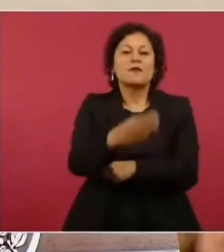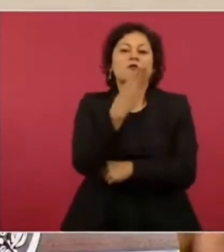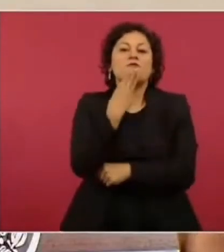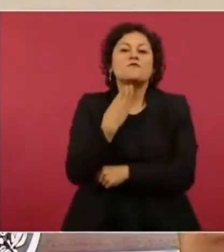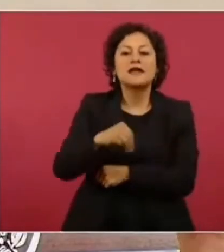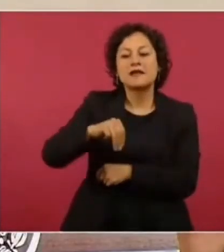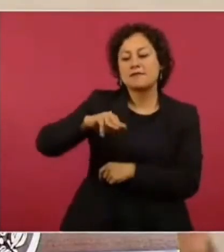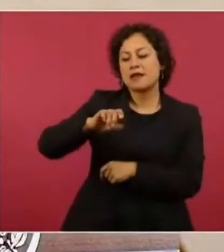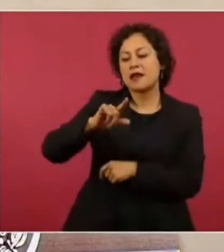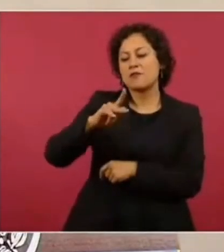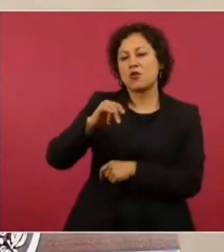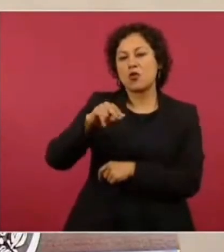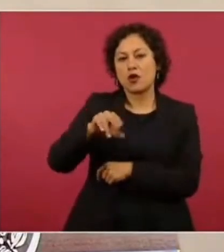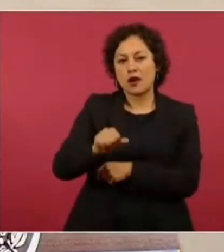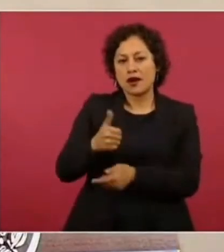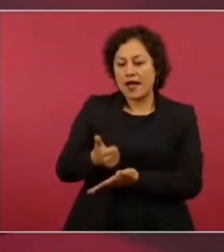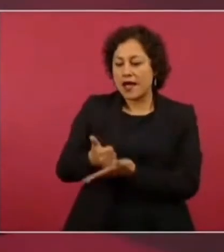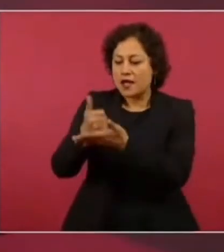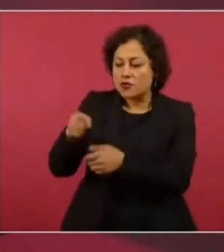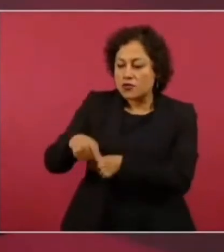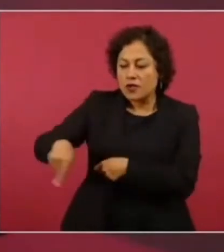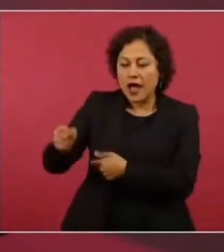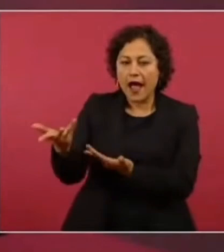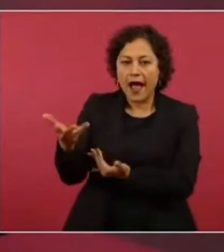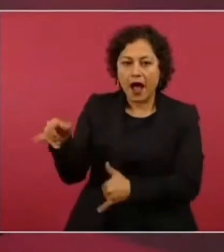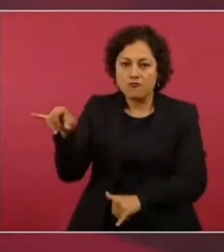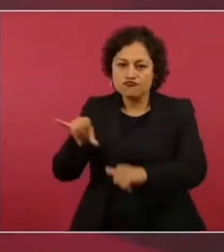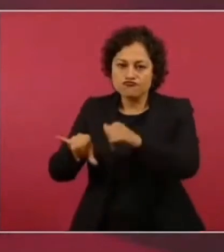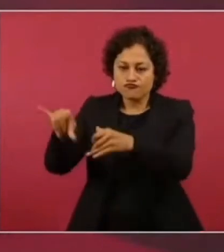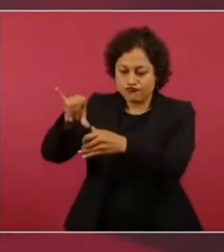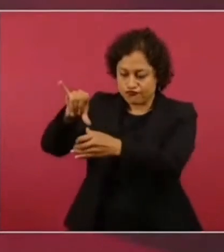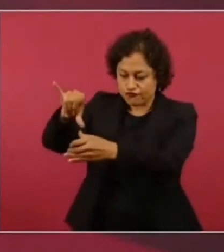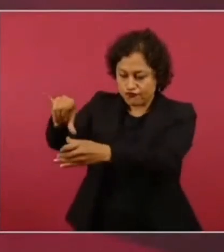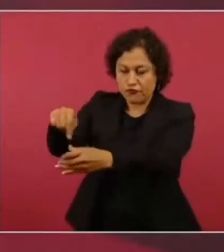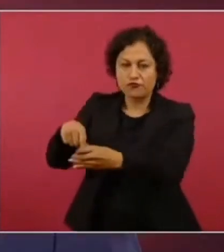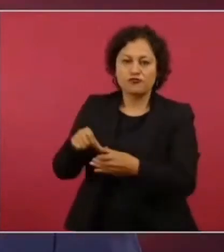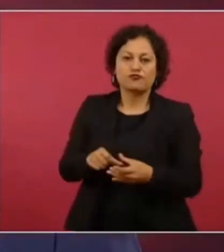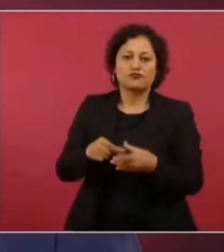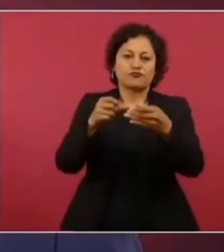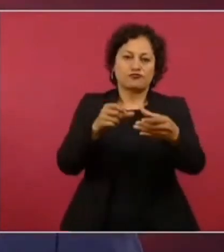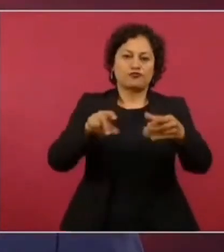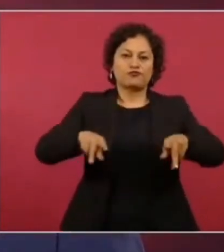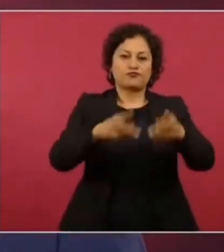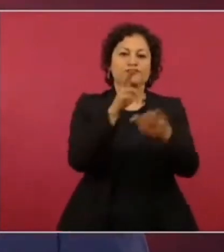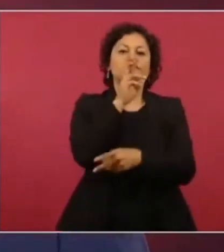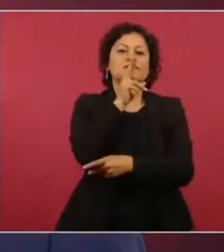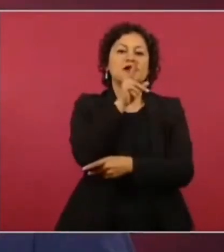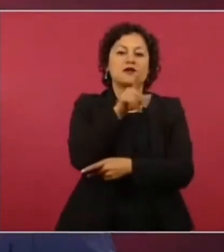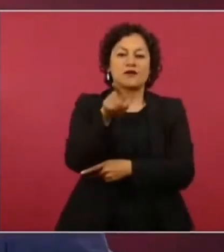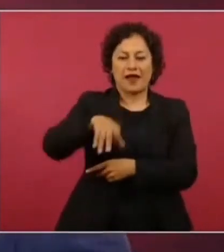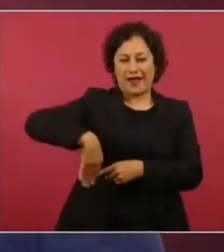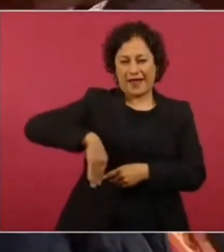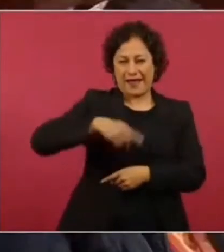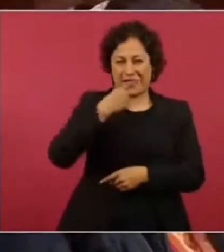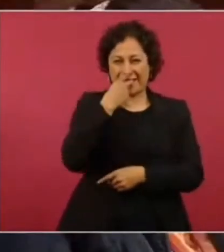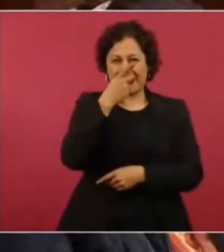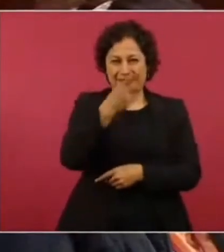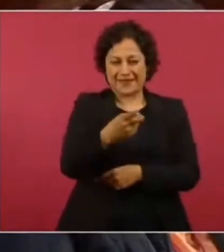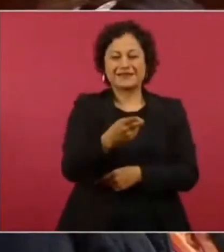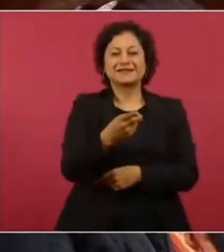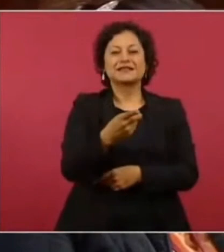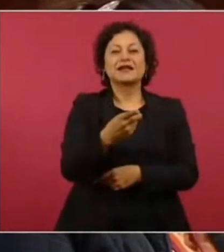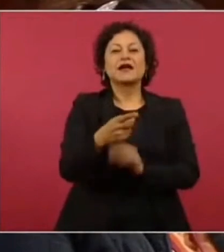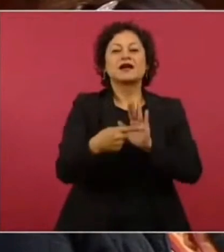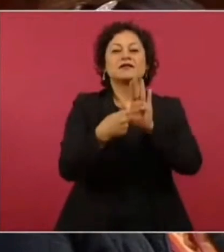envasado para que tenga mayor presentación, para que se puedan vender mejor. Y hablabas hace un momento de una muestra, comentarles, y aprovecho, perdón,